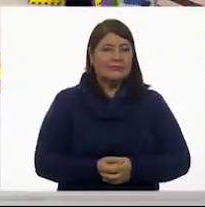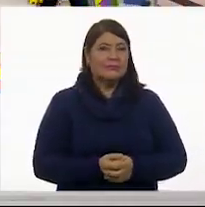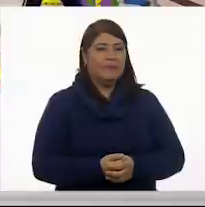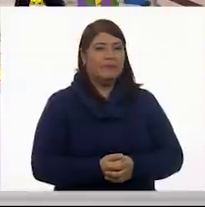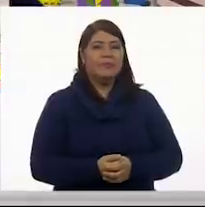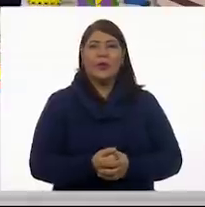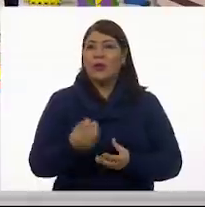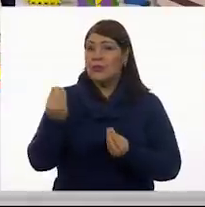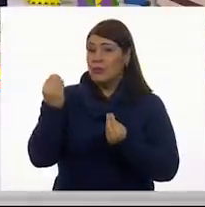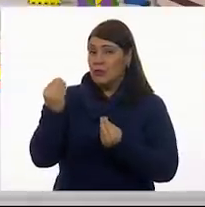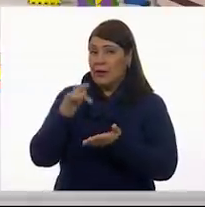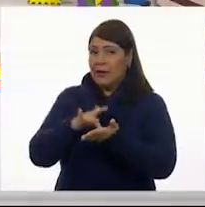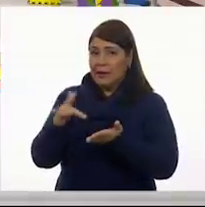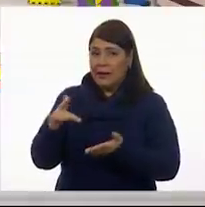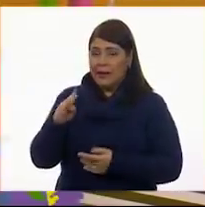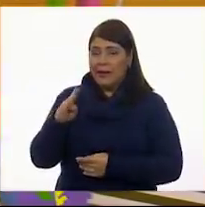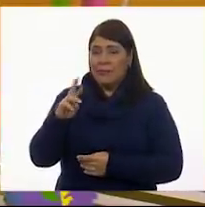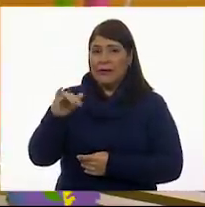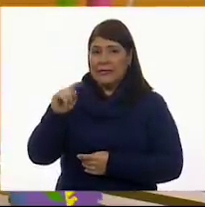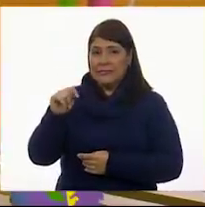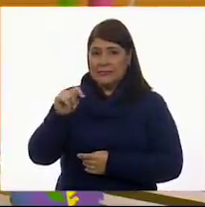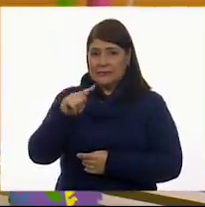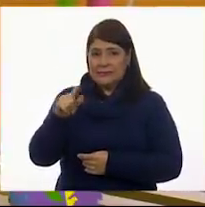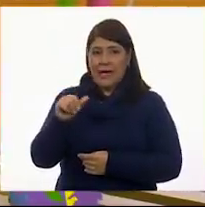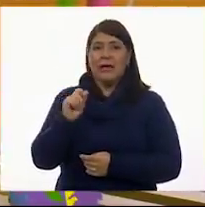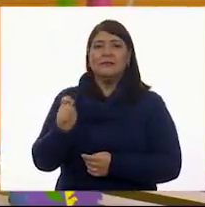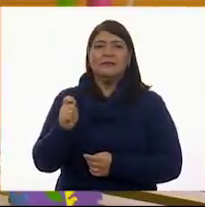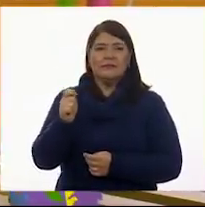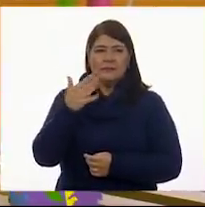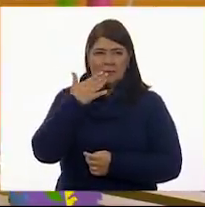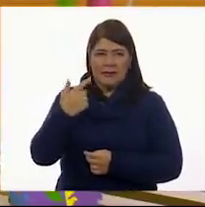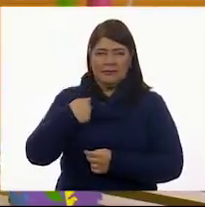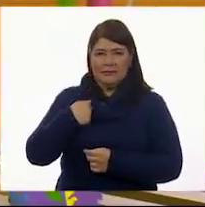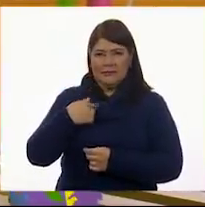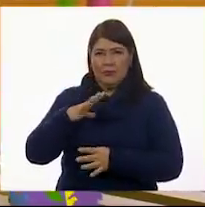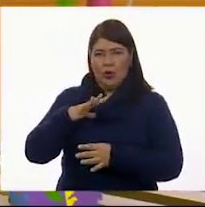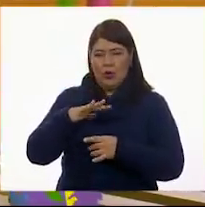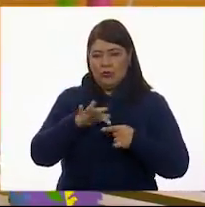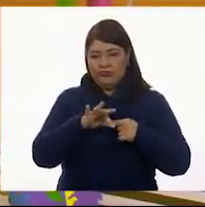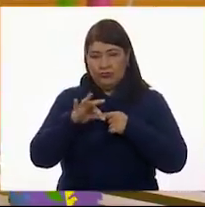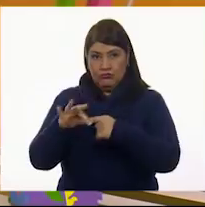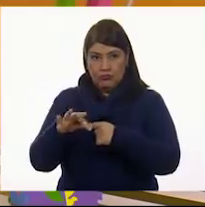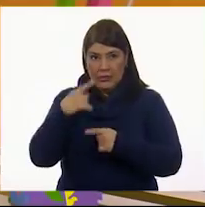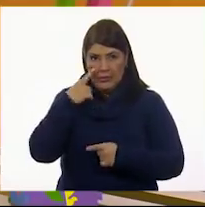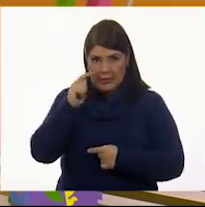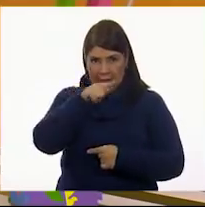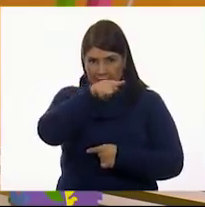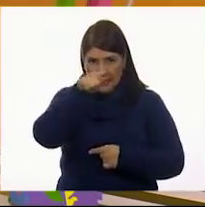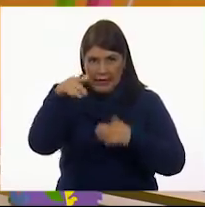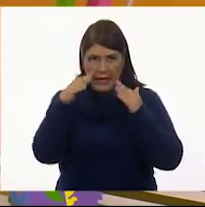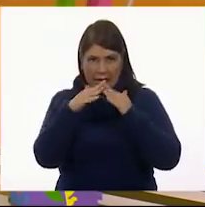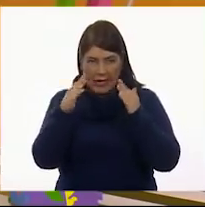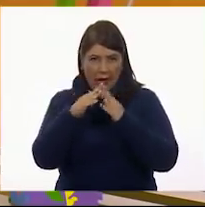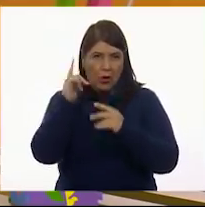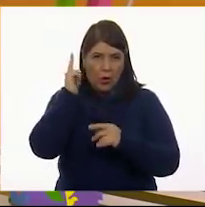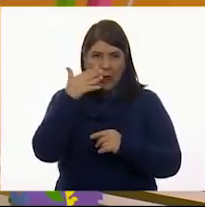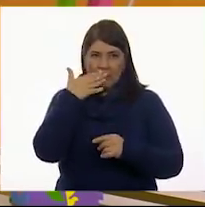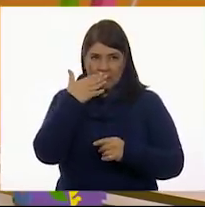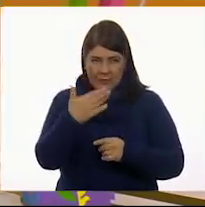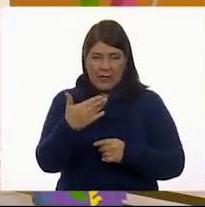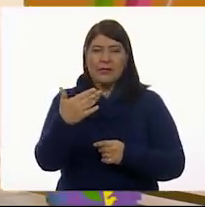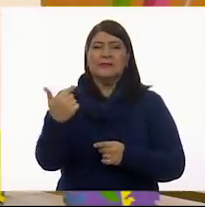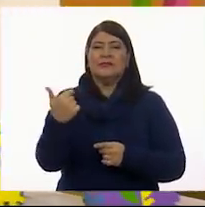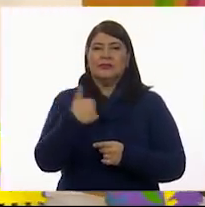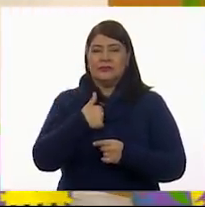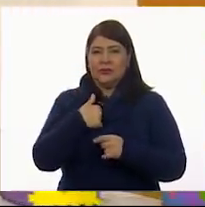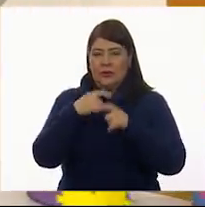Muchas gracias, Britza, por esta presentación. De nada. A todos allá en casa, esperando se encuentren. Muy bien. Voy a